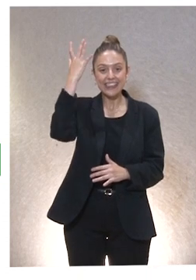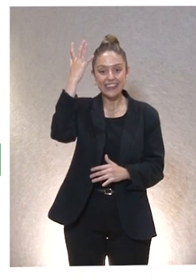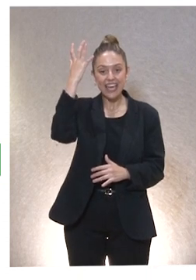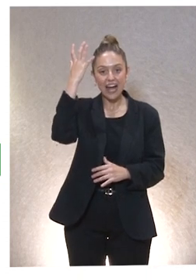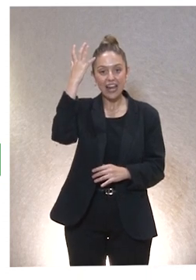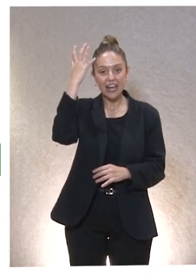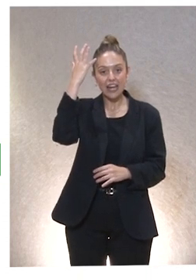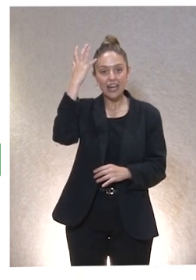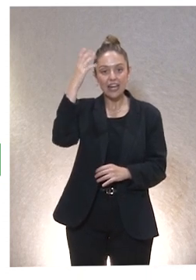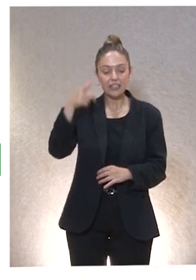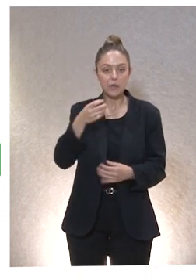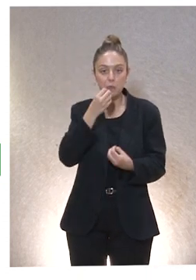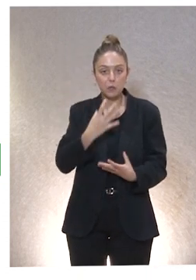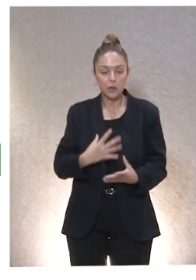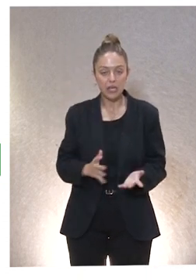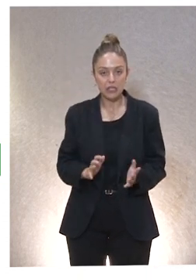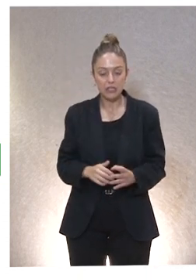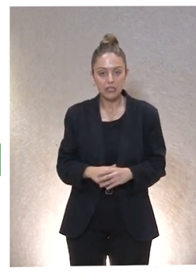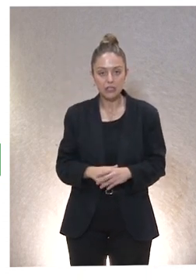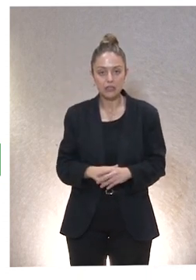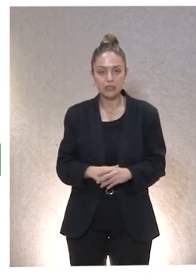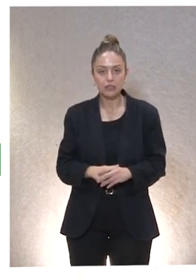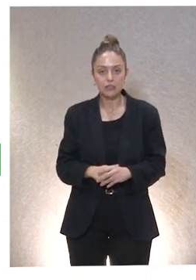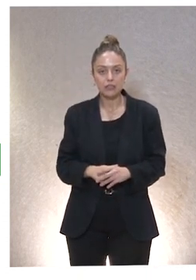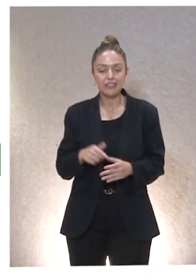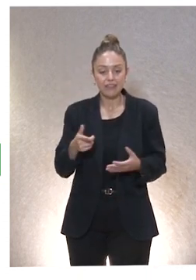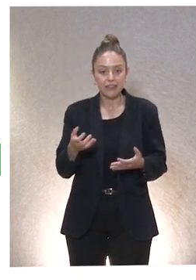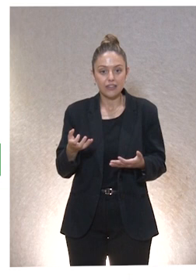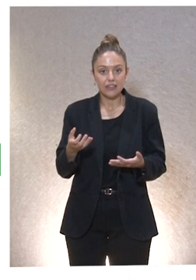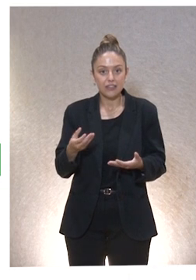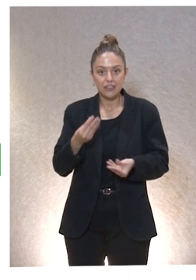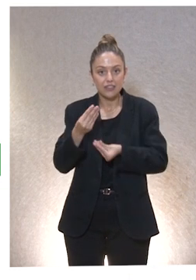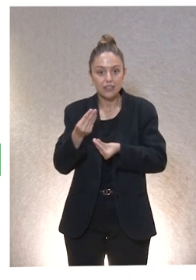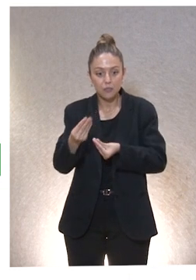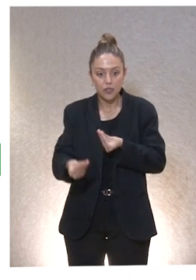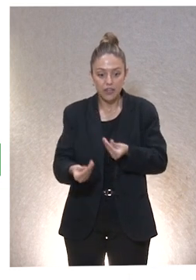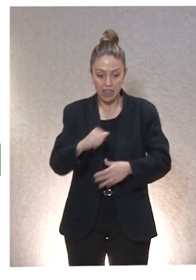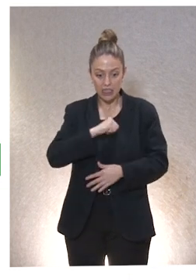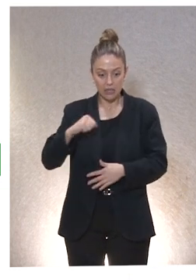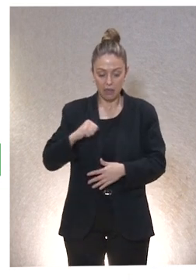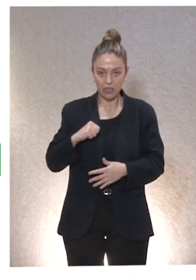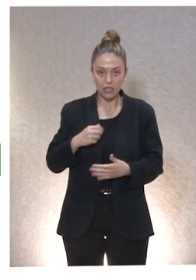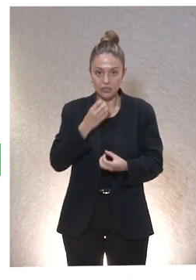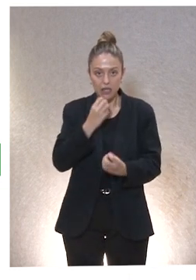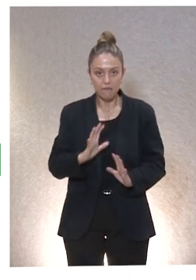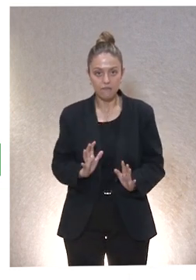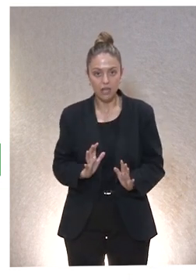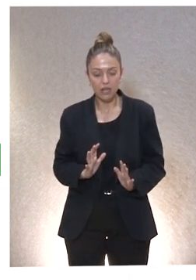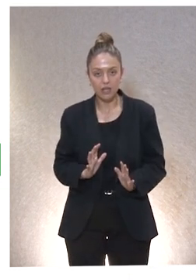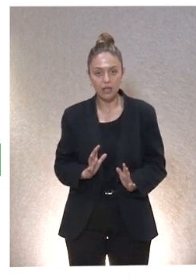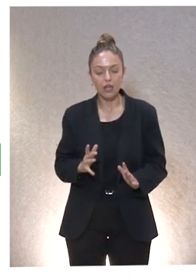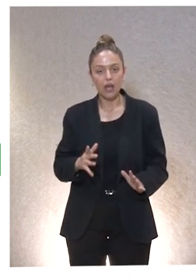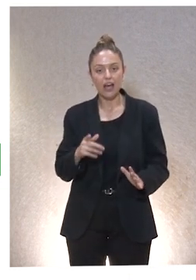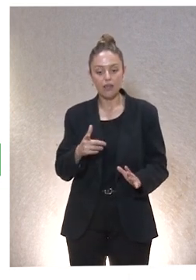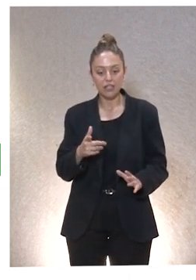dice Hobbes, está muy bien. Tenemos que estar como esos independientes. Y además, fíjeme, nos dice él,